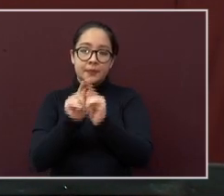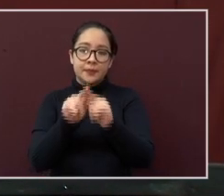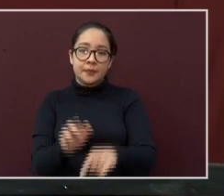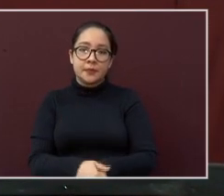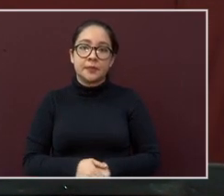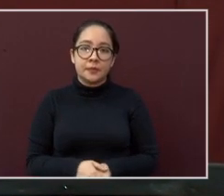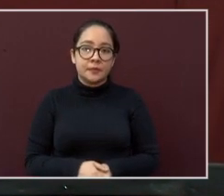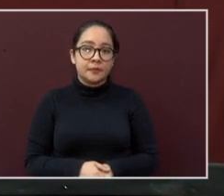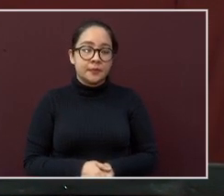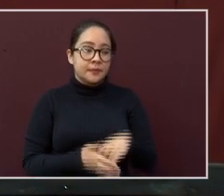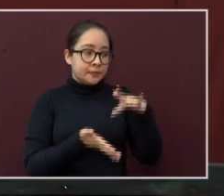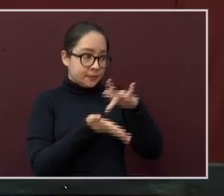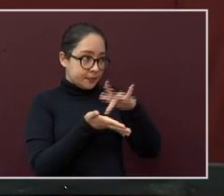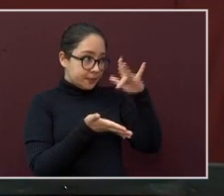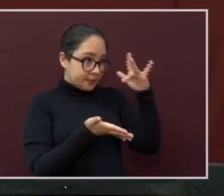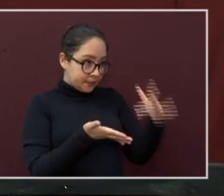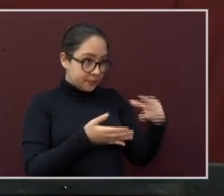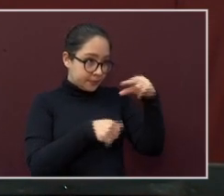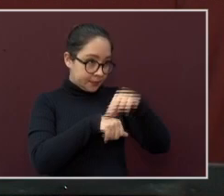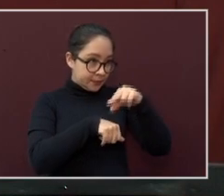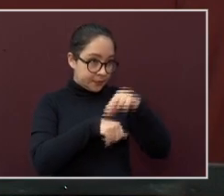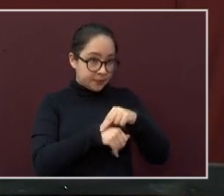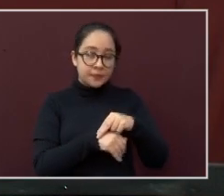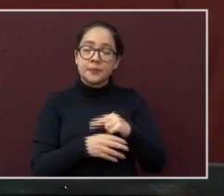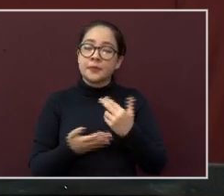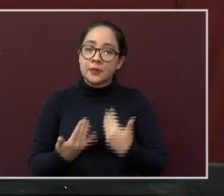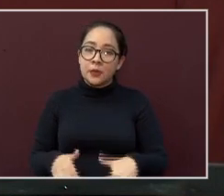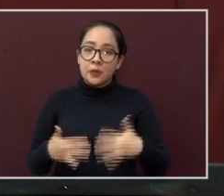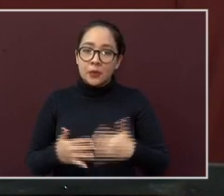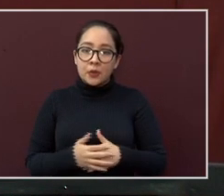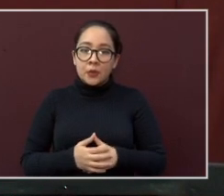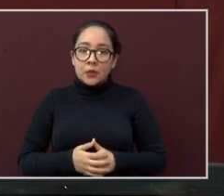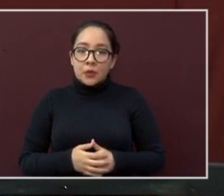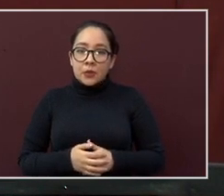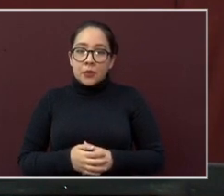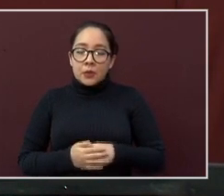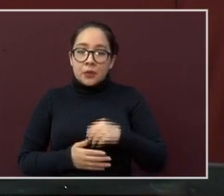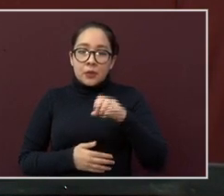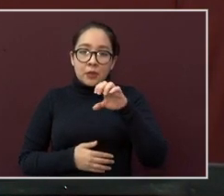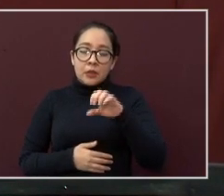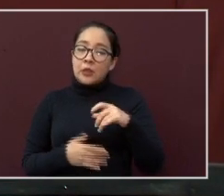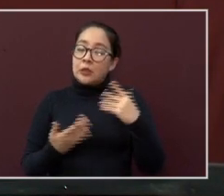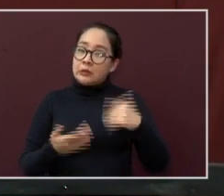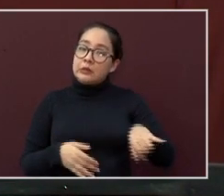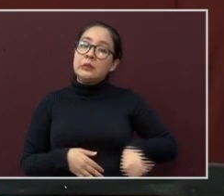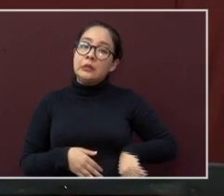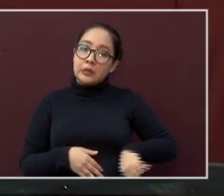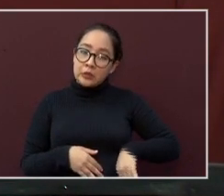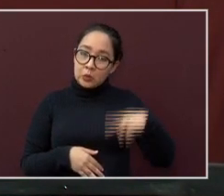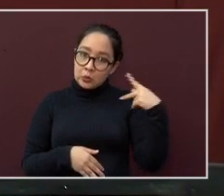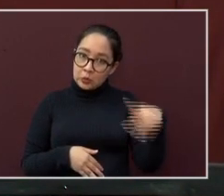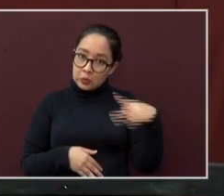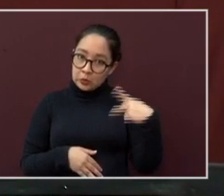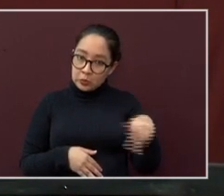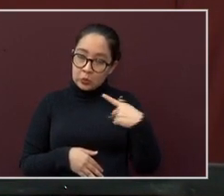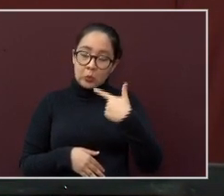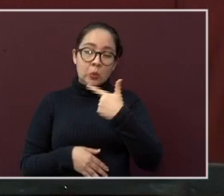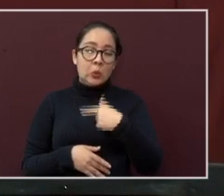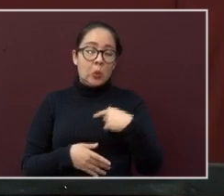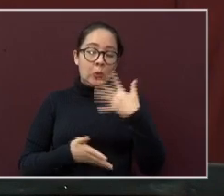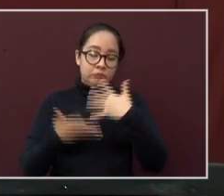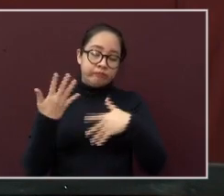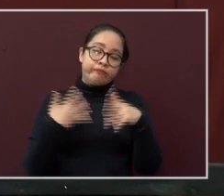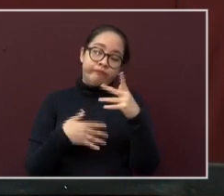doctora Dulce. Doctora, muy interesantes sus comentarios, doctora Guadalupe.